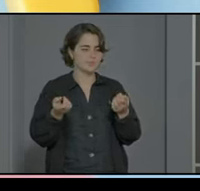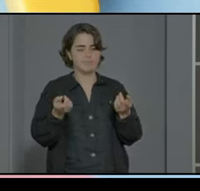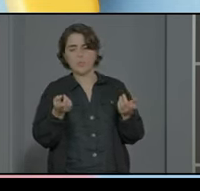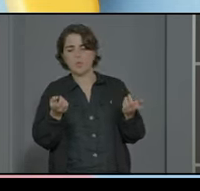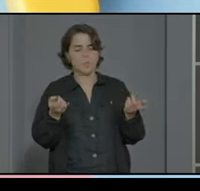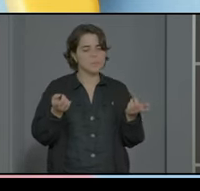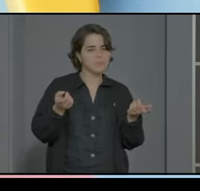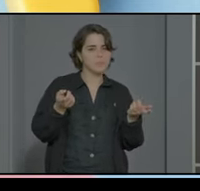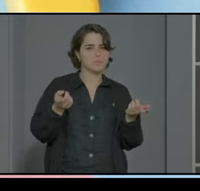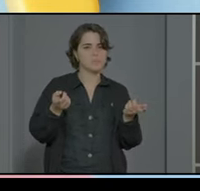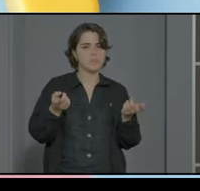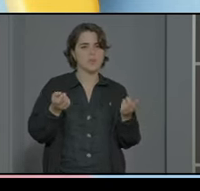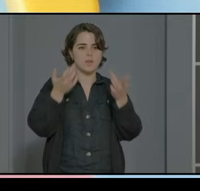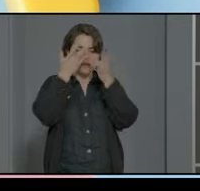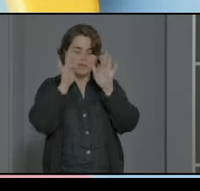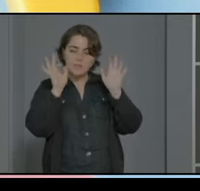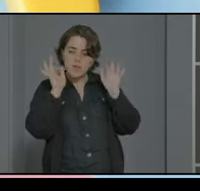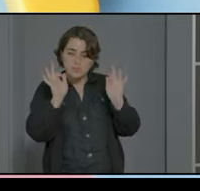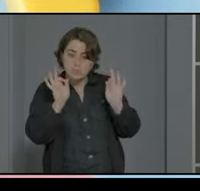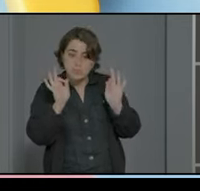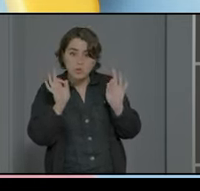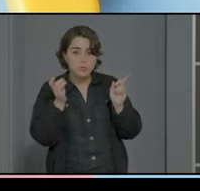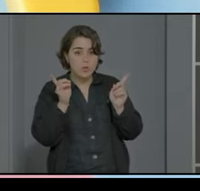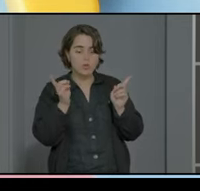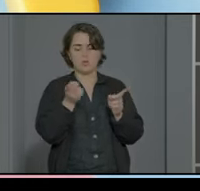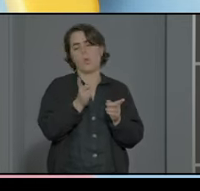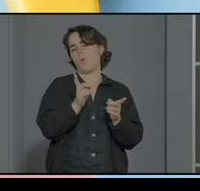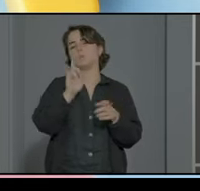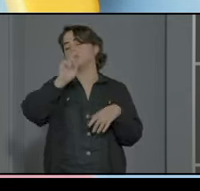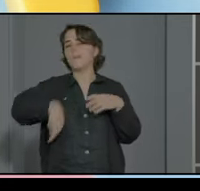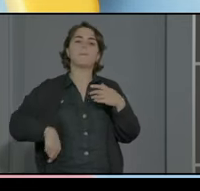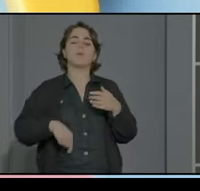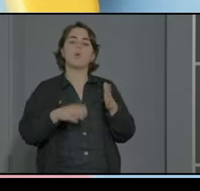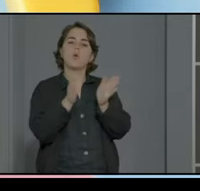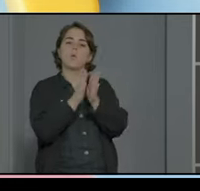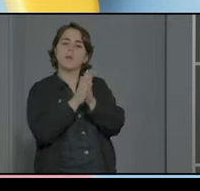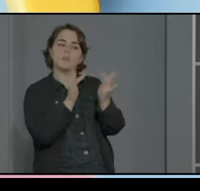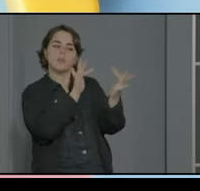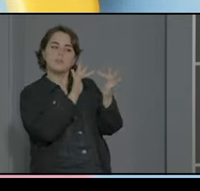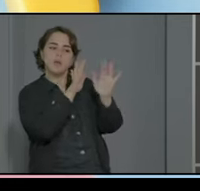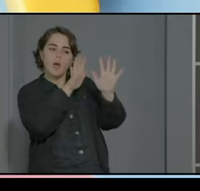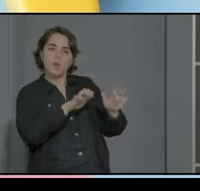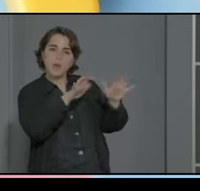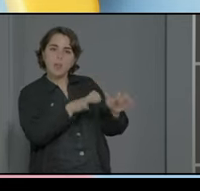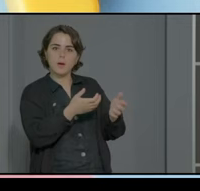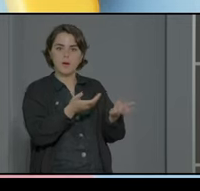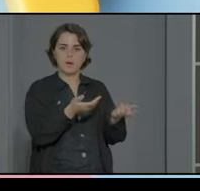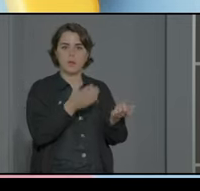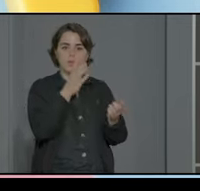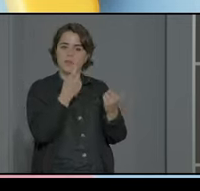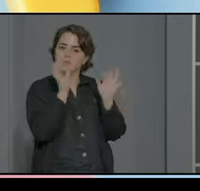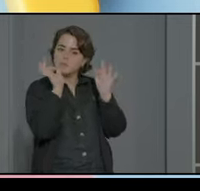no solo se sensibiliza como tal sino se aprende a conocer a su compañero porque tiene una necesidad muy concreta